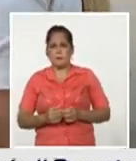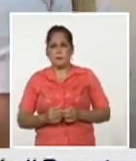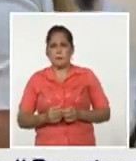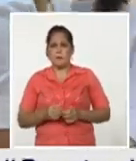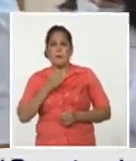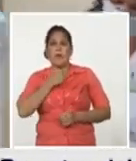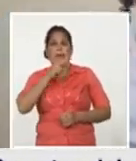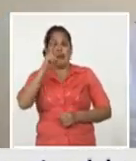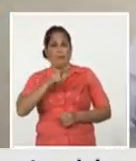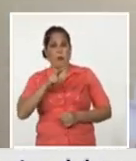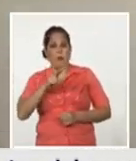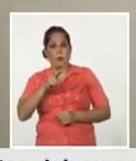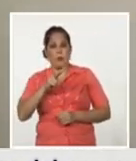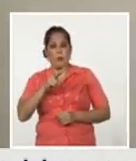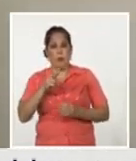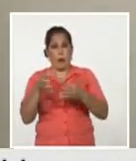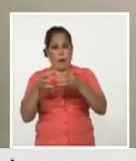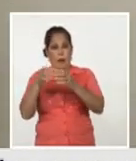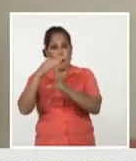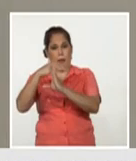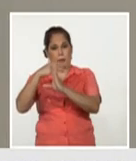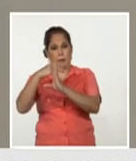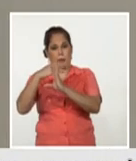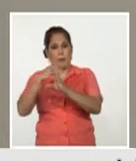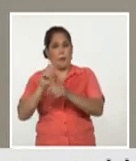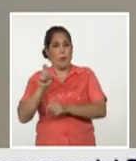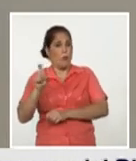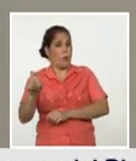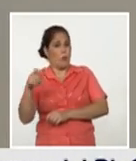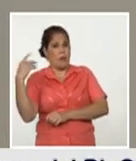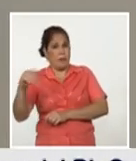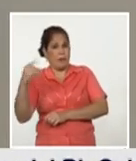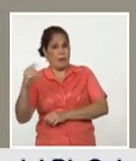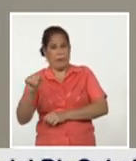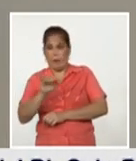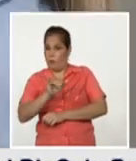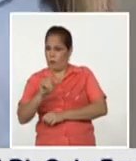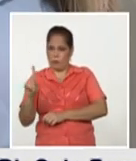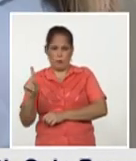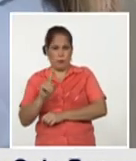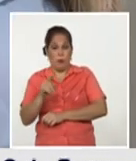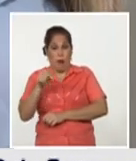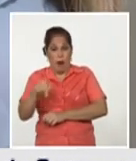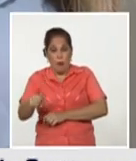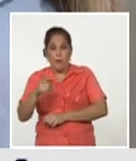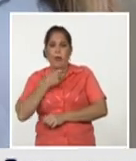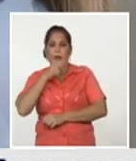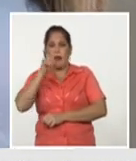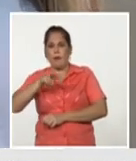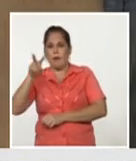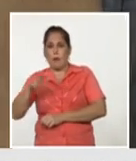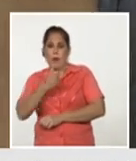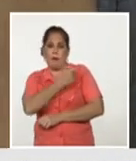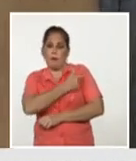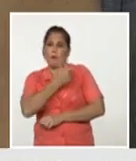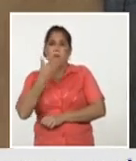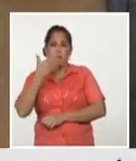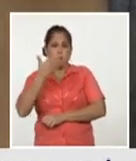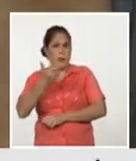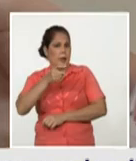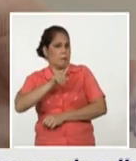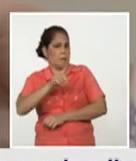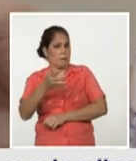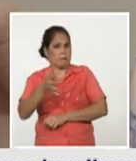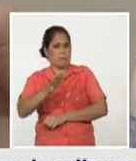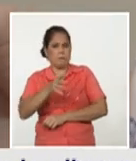evaluaciones intermedias de manera que usted no tenga que esperar al final del estudio para poder decir bueno la vacuna tiene una eficacia determinada